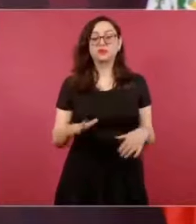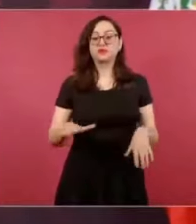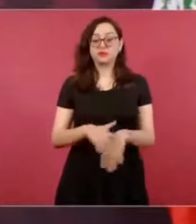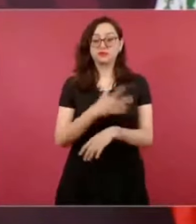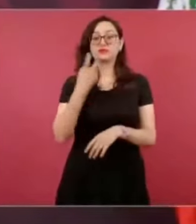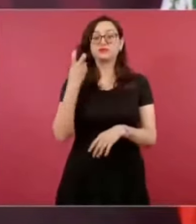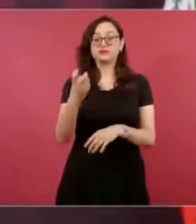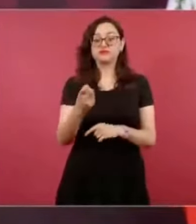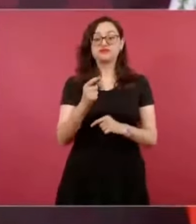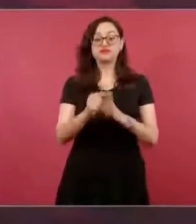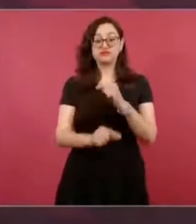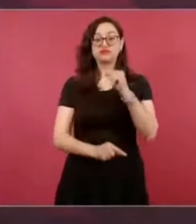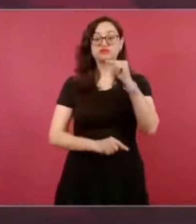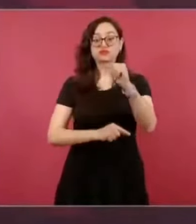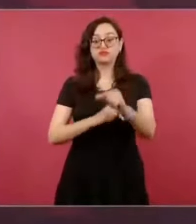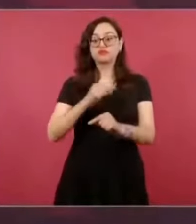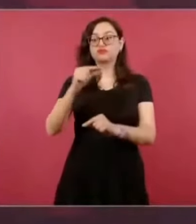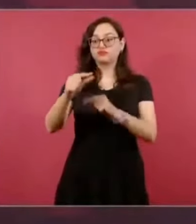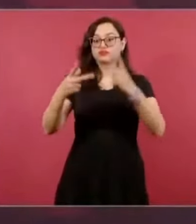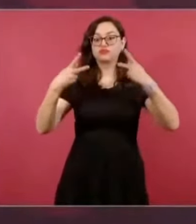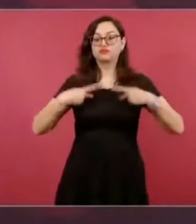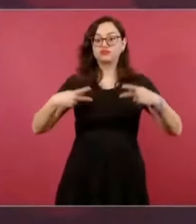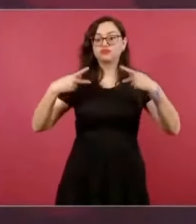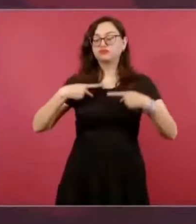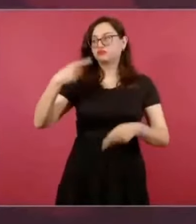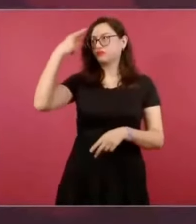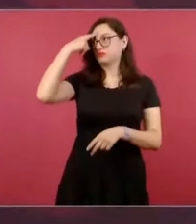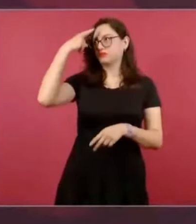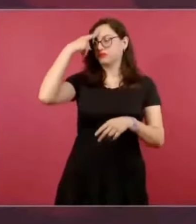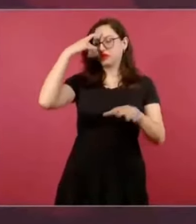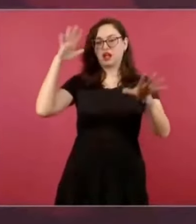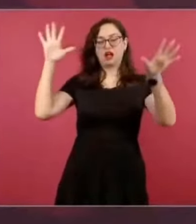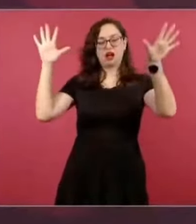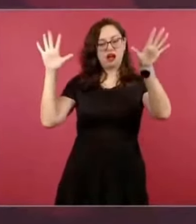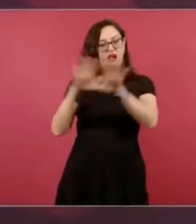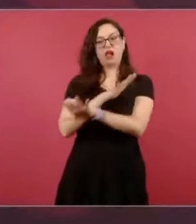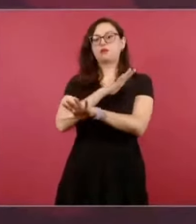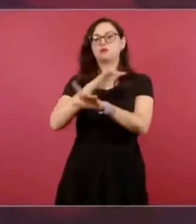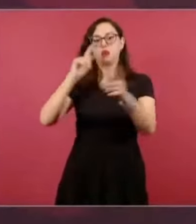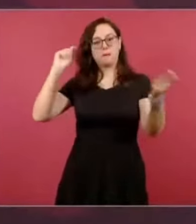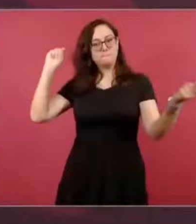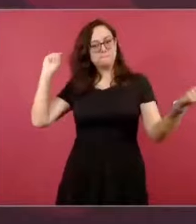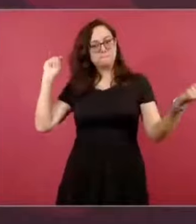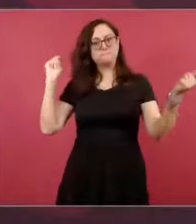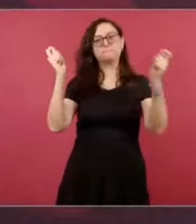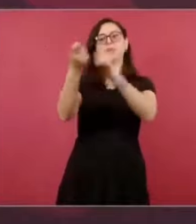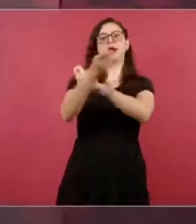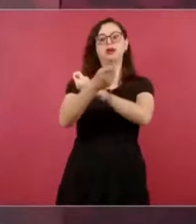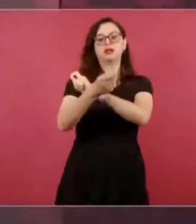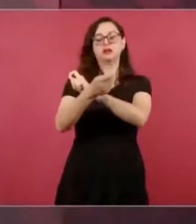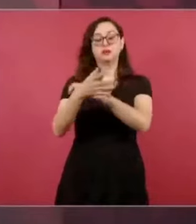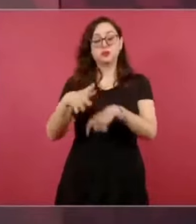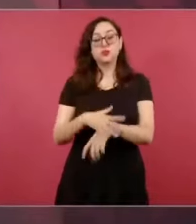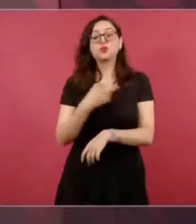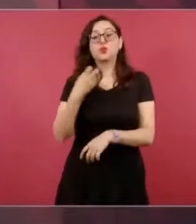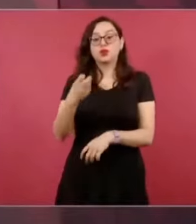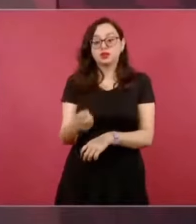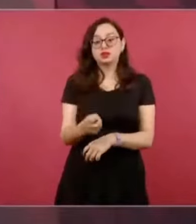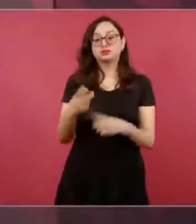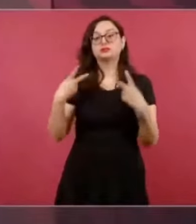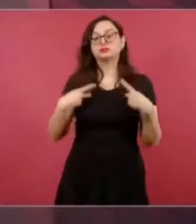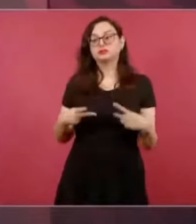conciencias, un trabajo que se hizo desde abajo